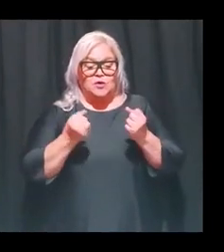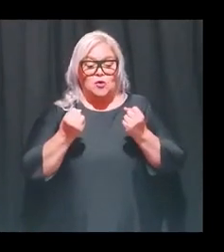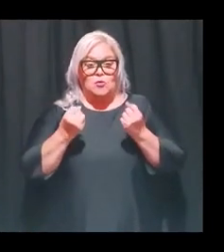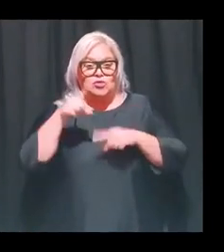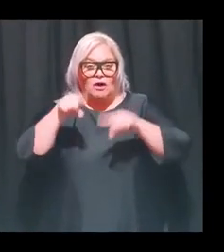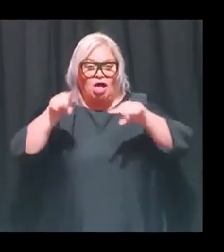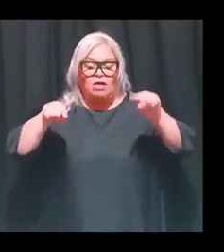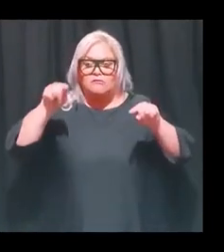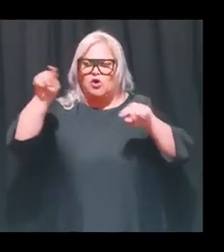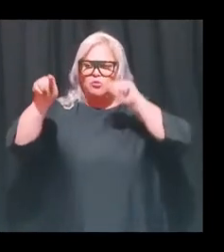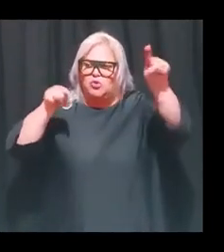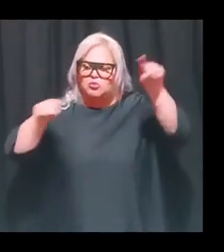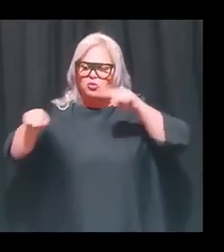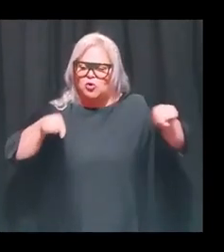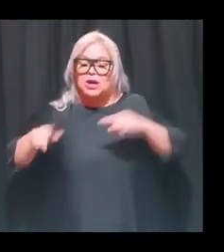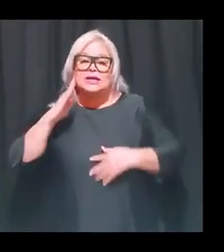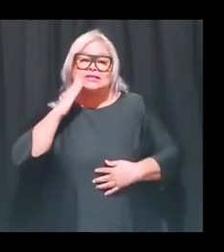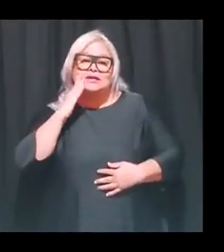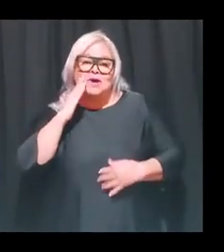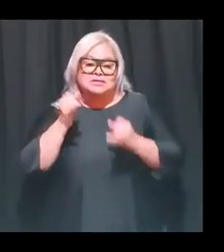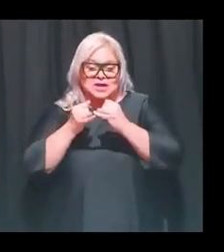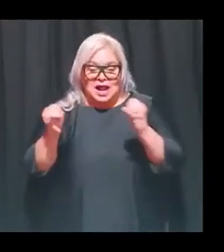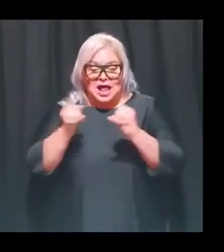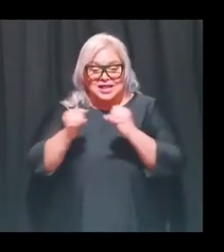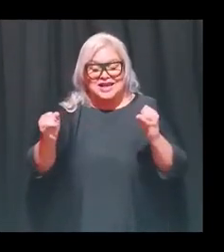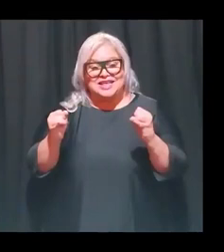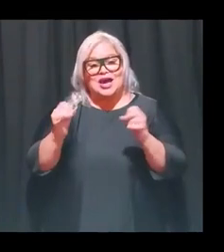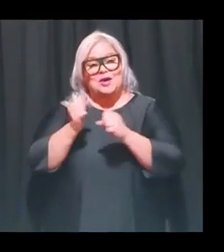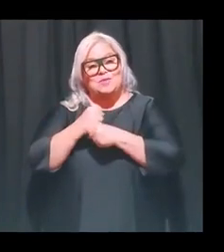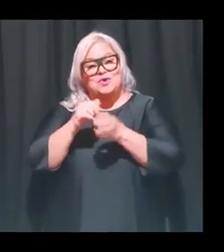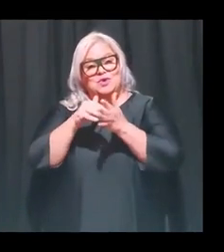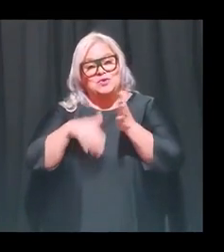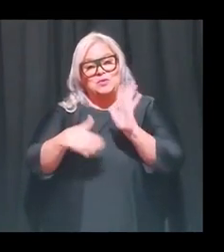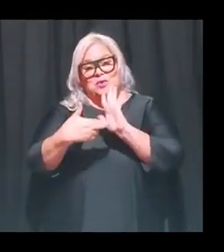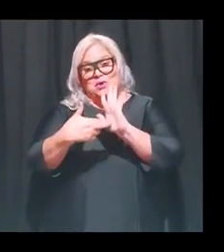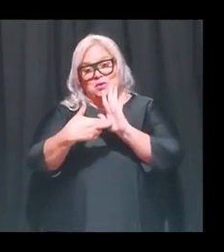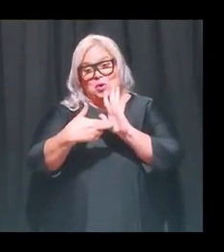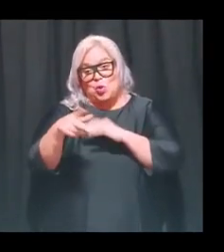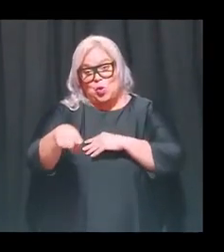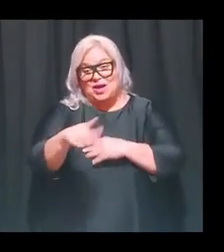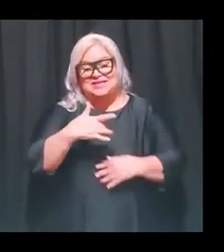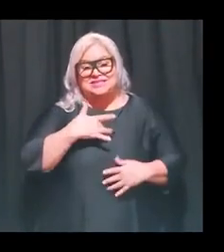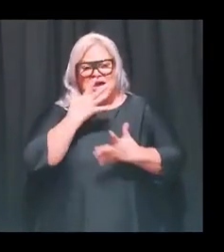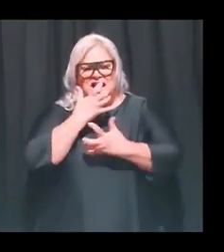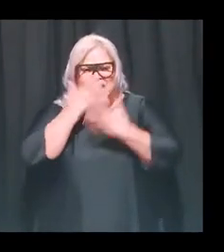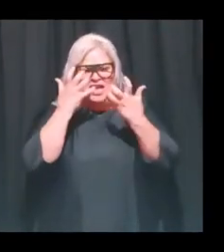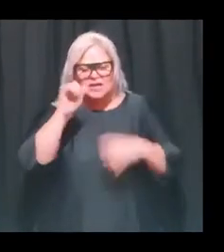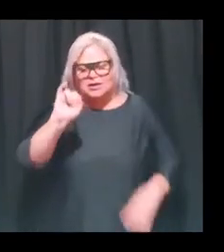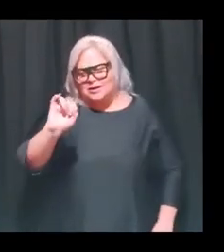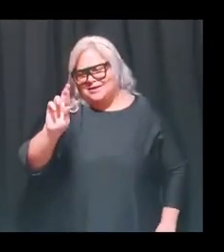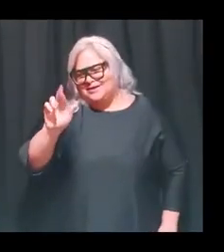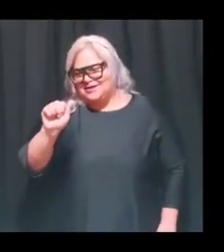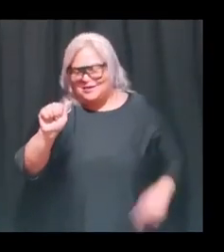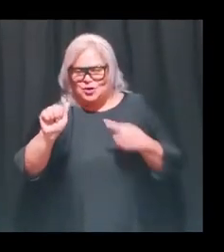marcas bien similares a las marcas que hicieron los estudiantes para representar lo que para ellos era la ira o el enojo. O